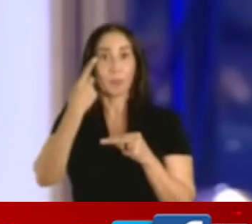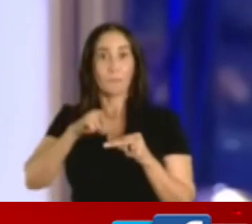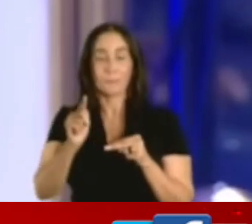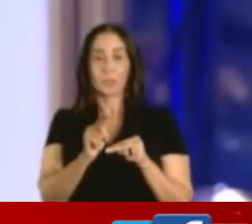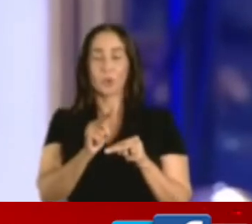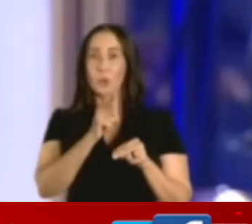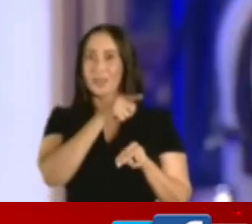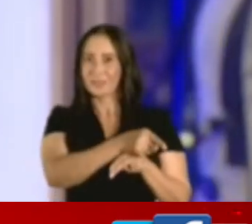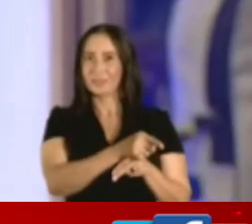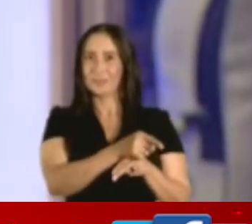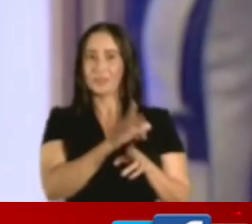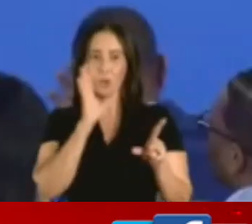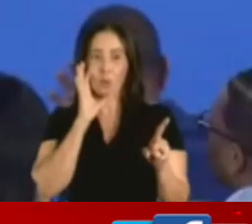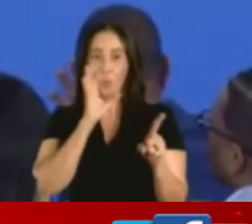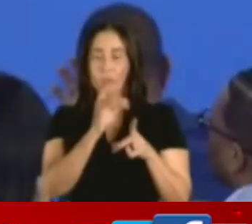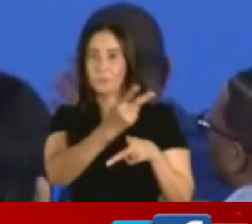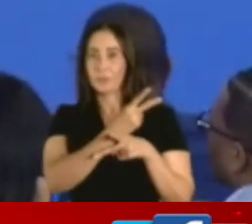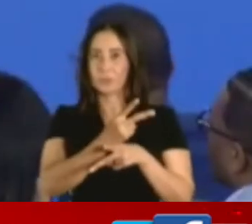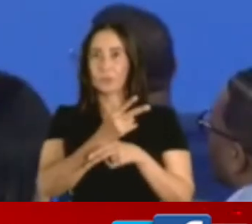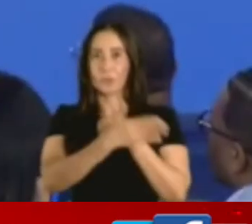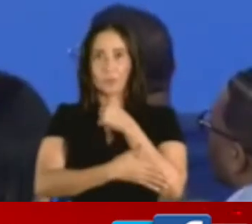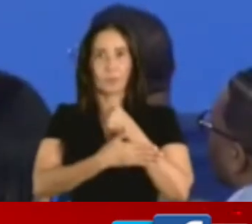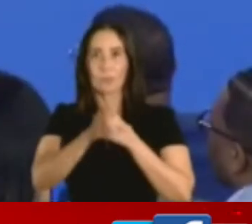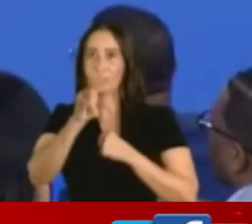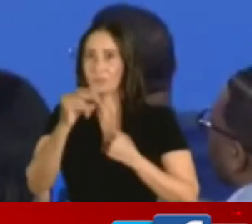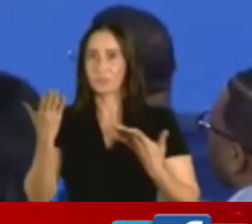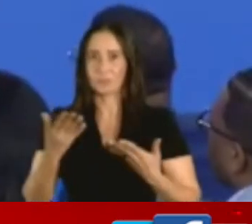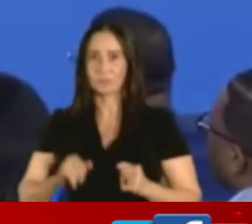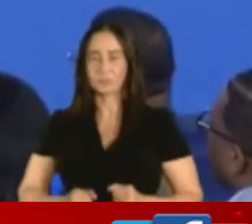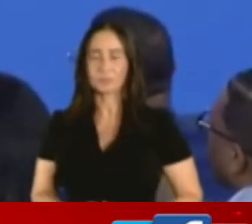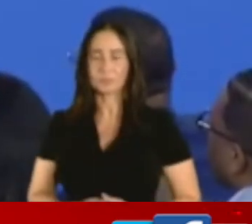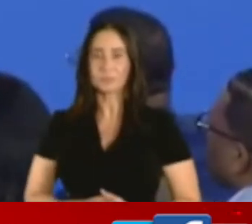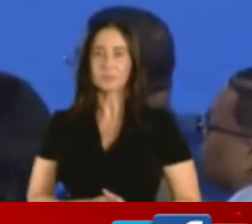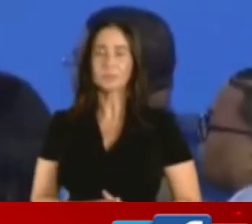pero nunca actuar en contra de la seguridad del país. ¡Gracias!